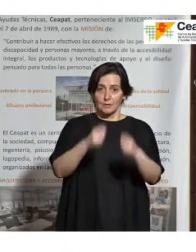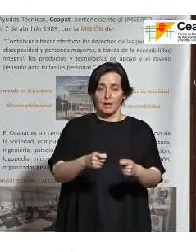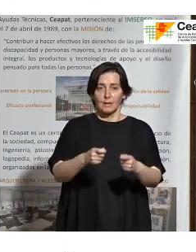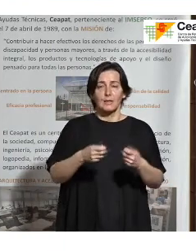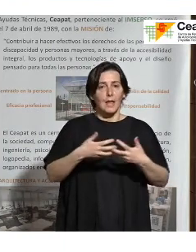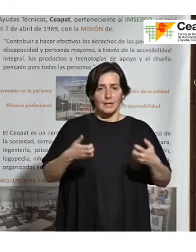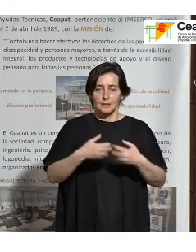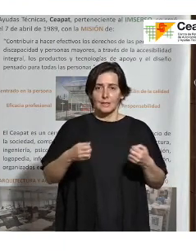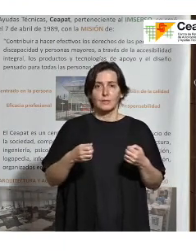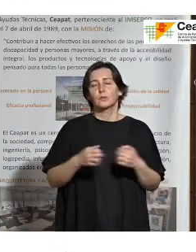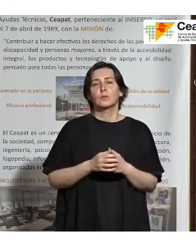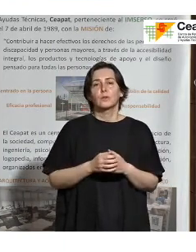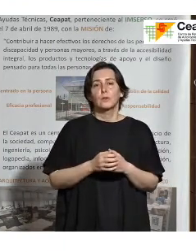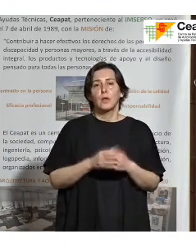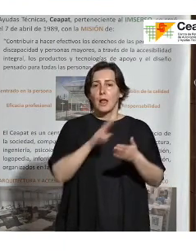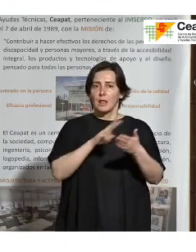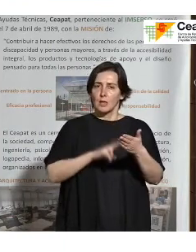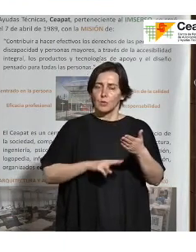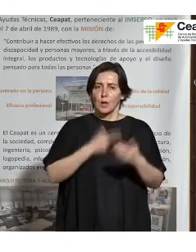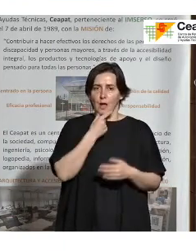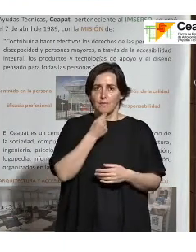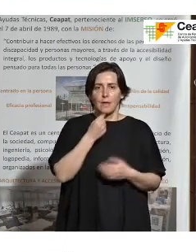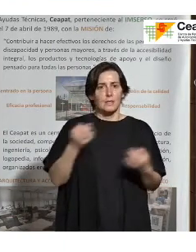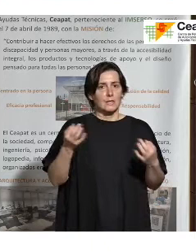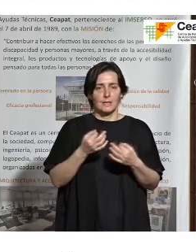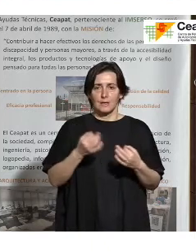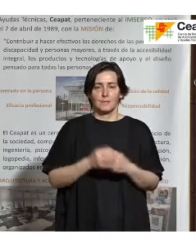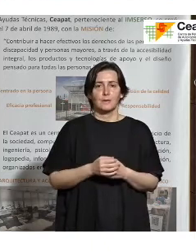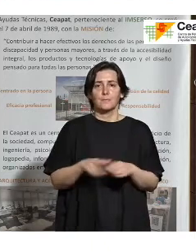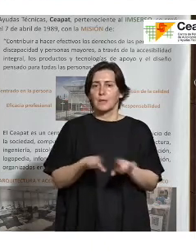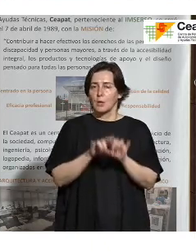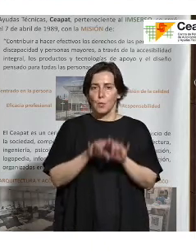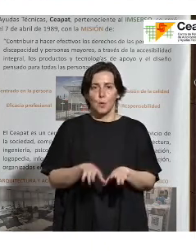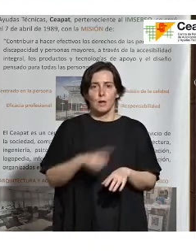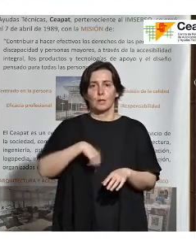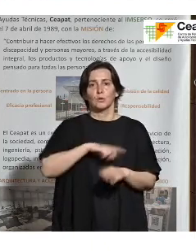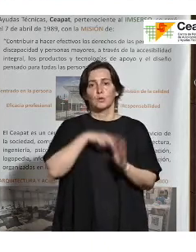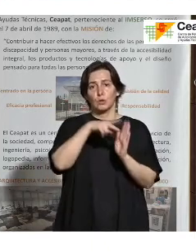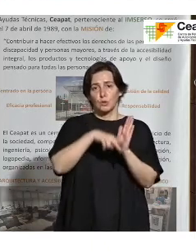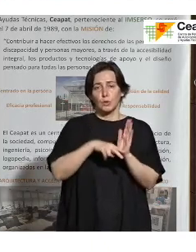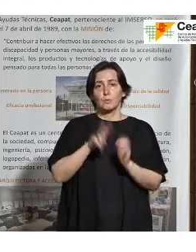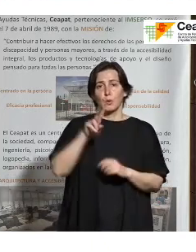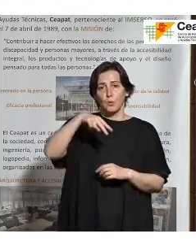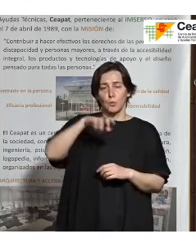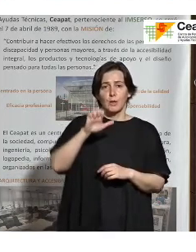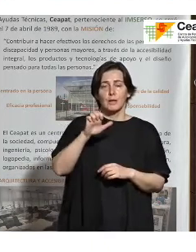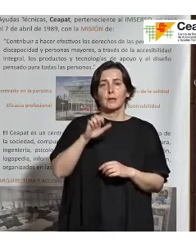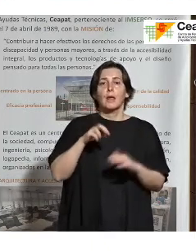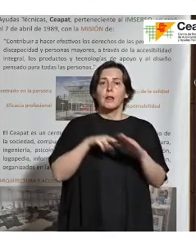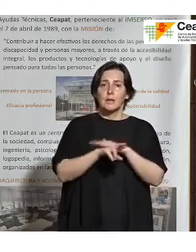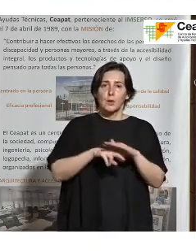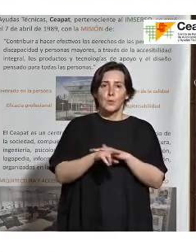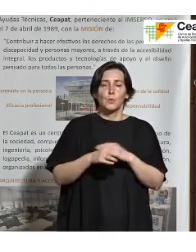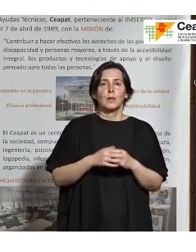descrito mediante lectura fácil. Igual, disponemos una norma UNE que regula